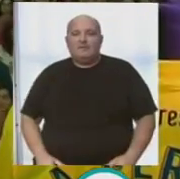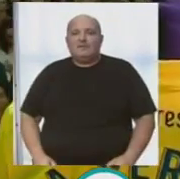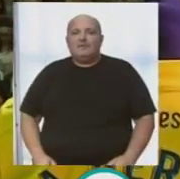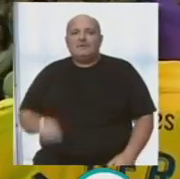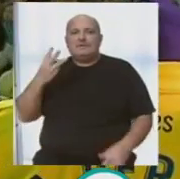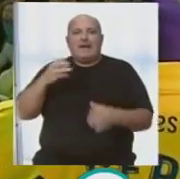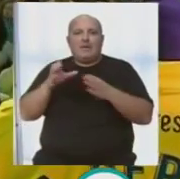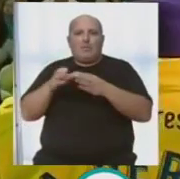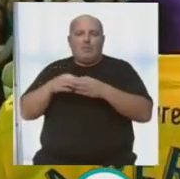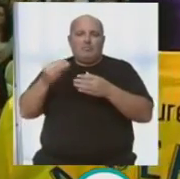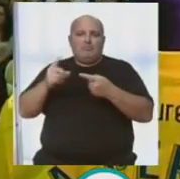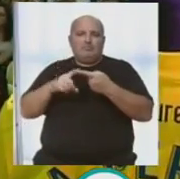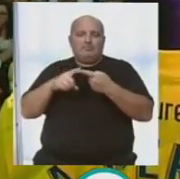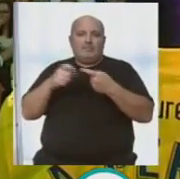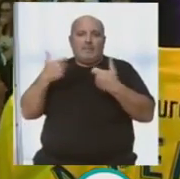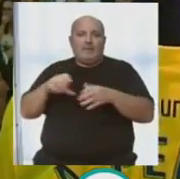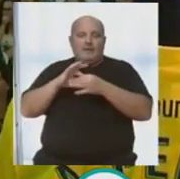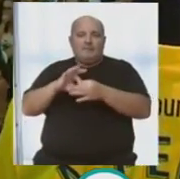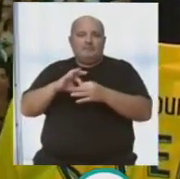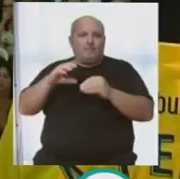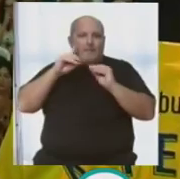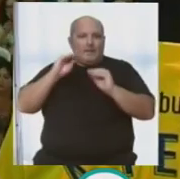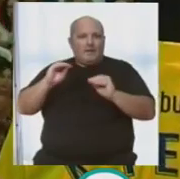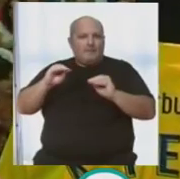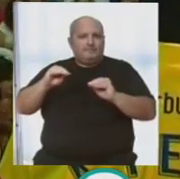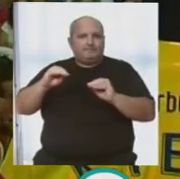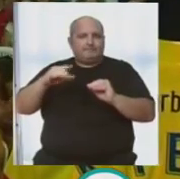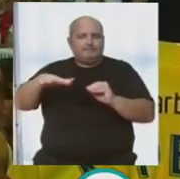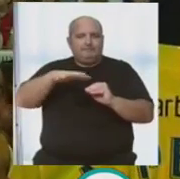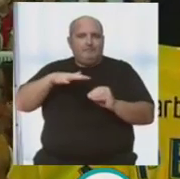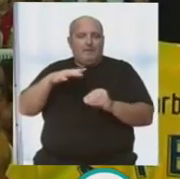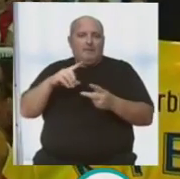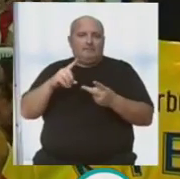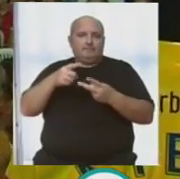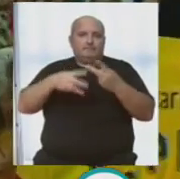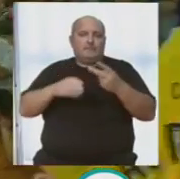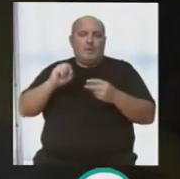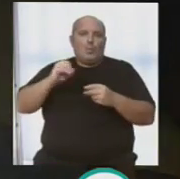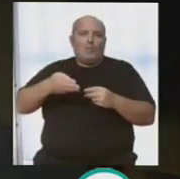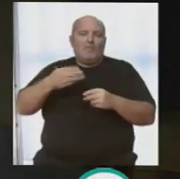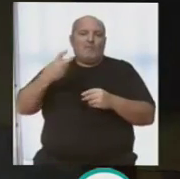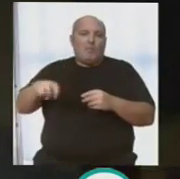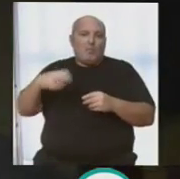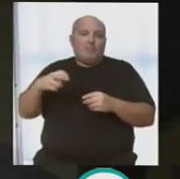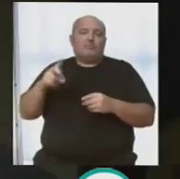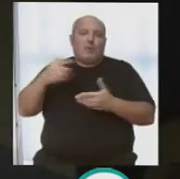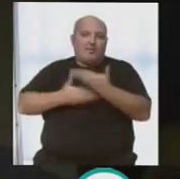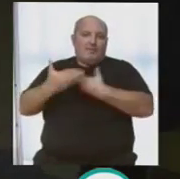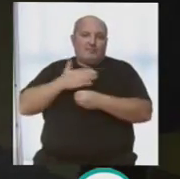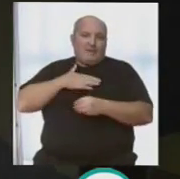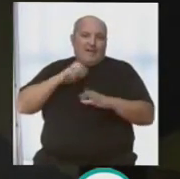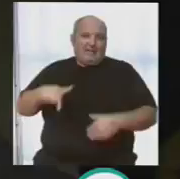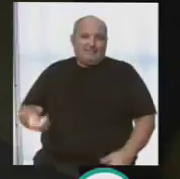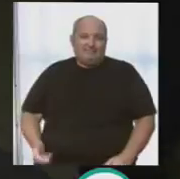ya te digo, tres grandes agrupaciones, una de las cofradías señeras de la ciudad y el club de fútbol de la ciudad que está colaborando con nosotros,